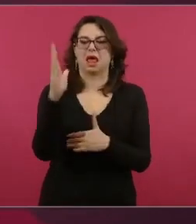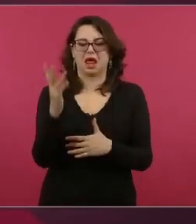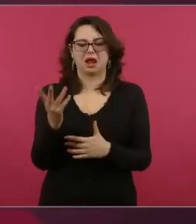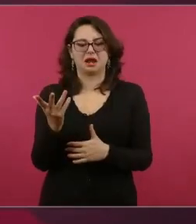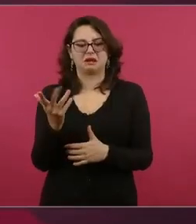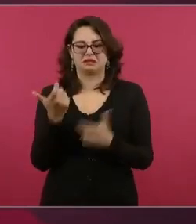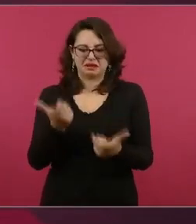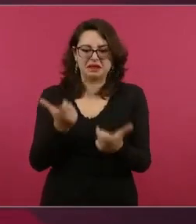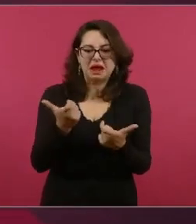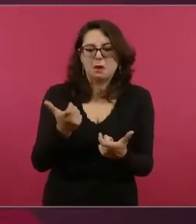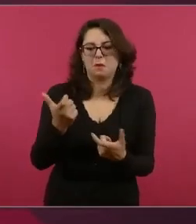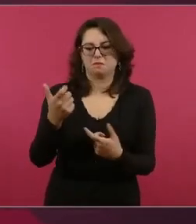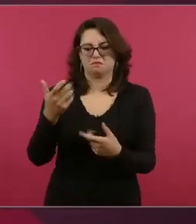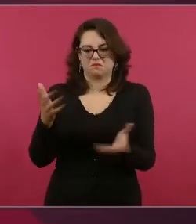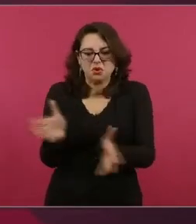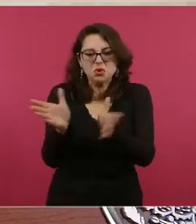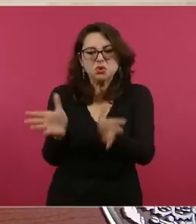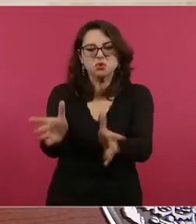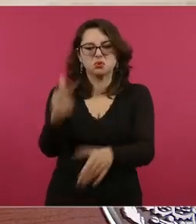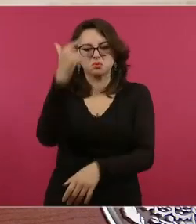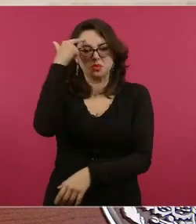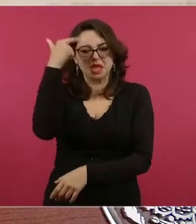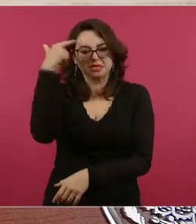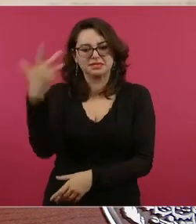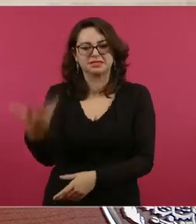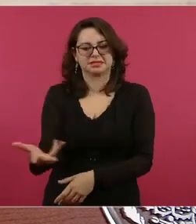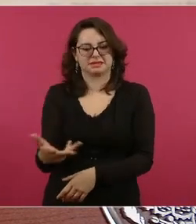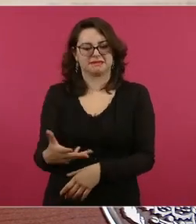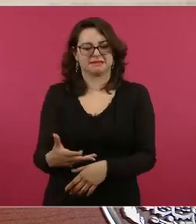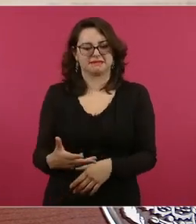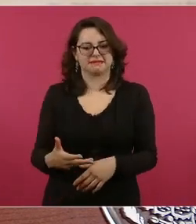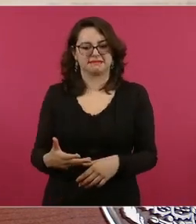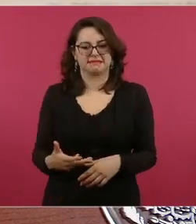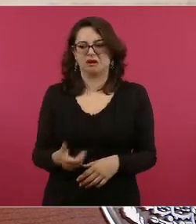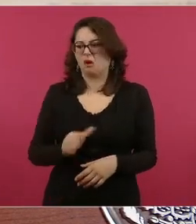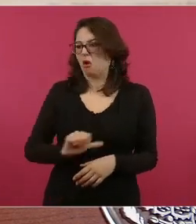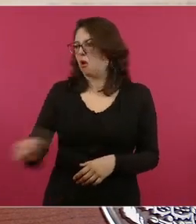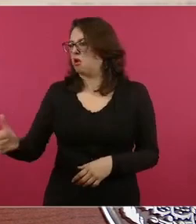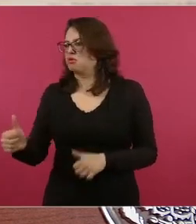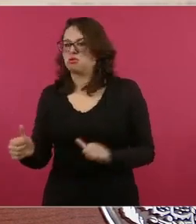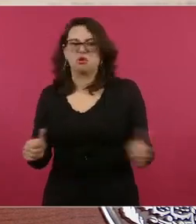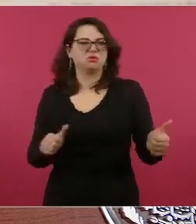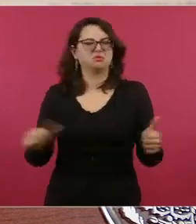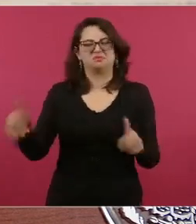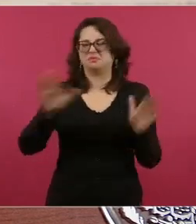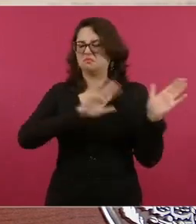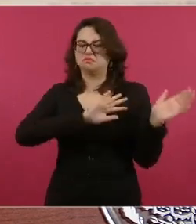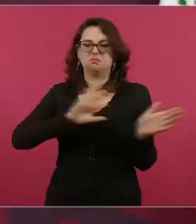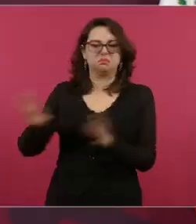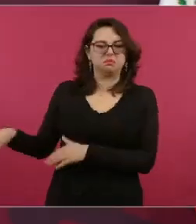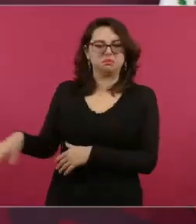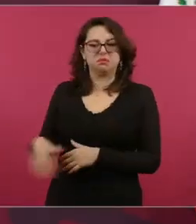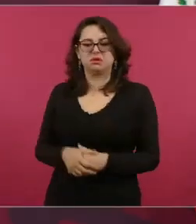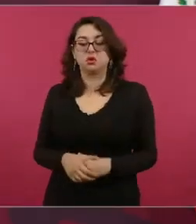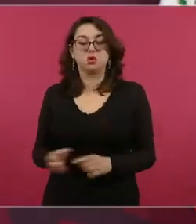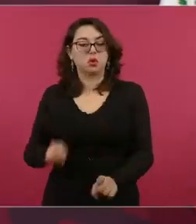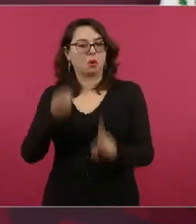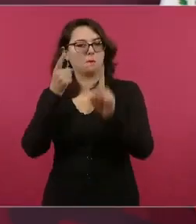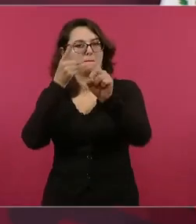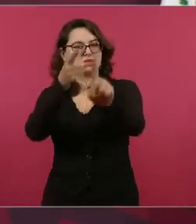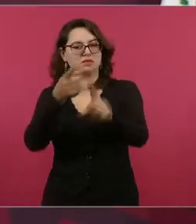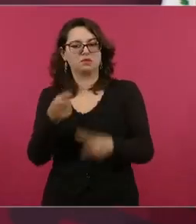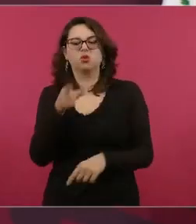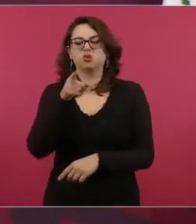sal adelante, no te importen los medios, el fin es que te